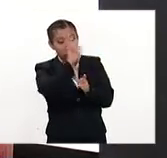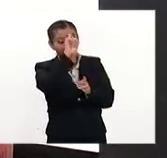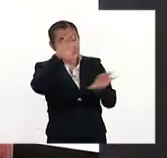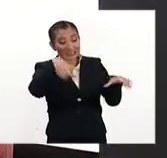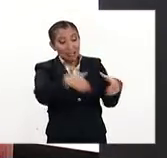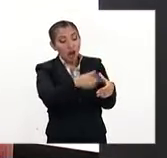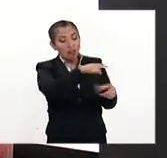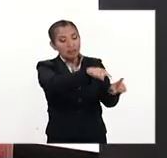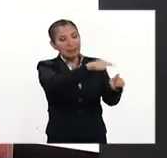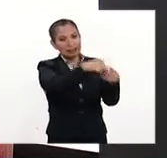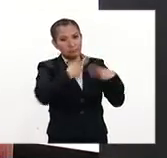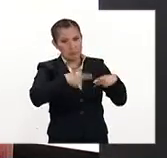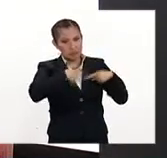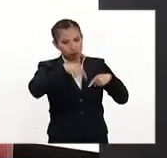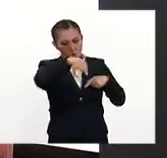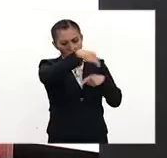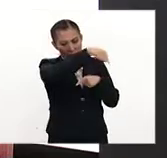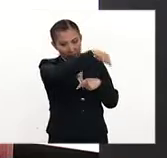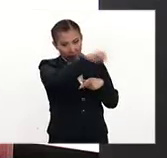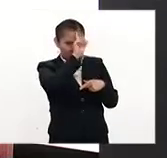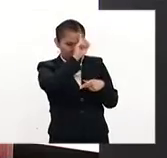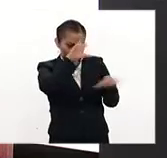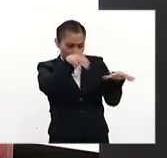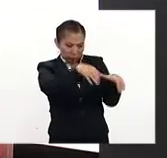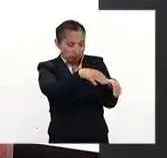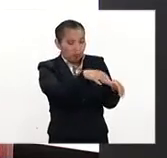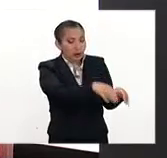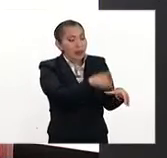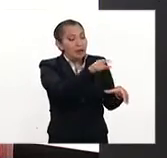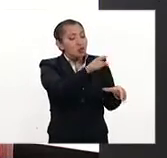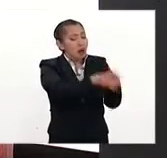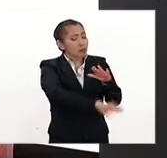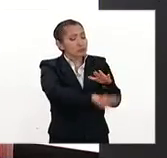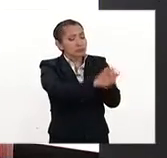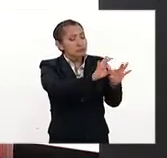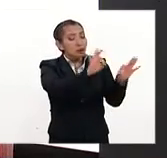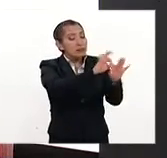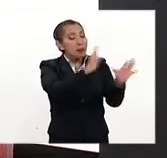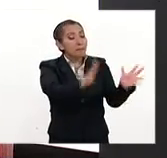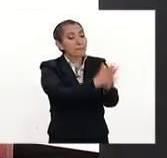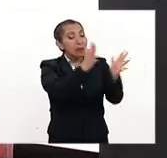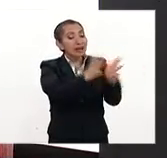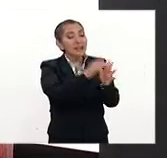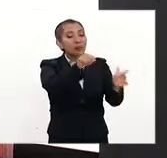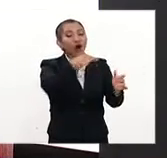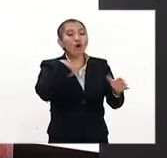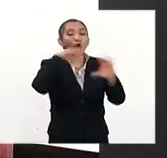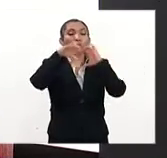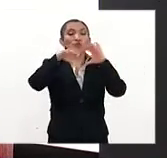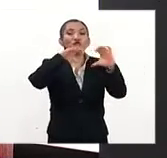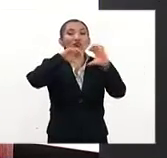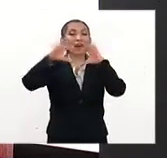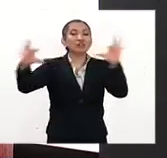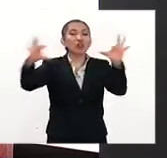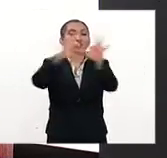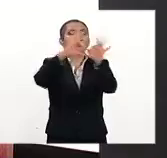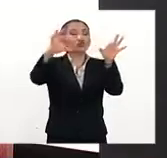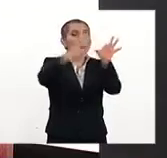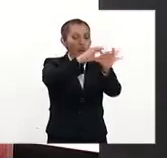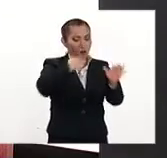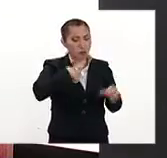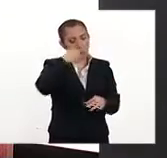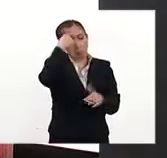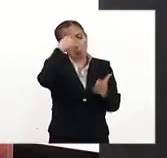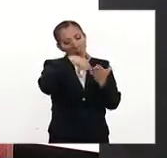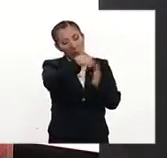Consejo lo formamos varias personas, bueno, es un consejo, ¿no? Y una parte fundamental es la participación con los medios de comunicación. Nosotros